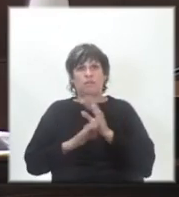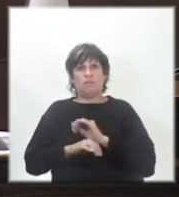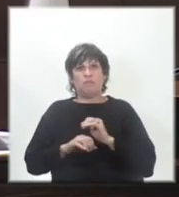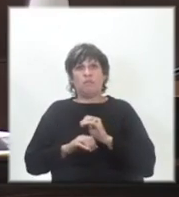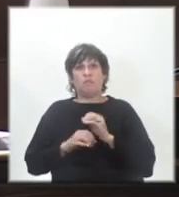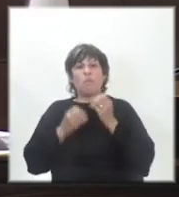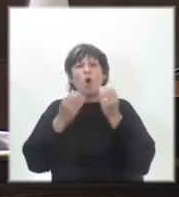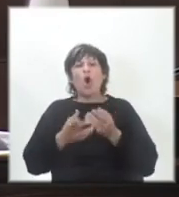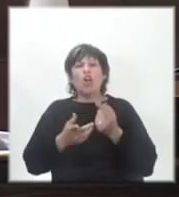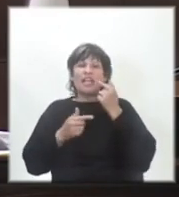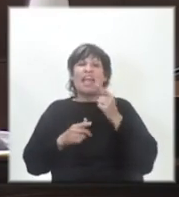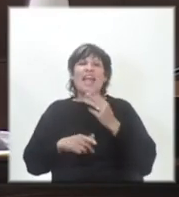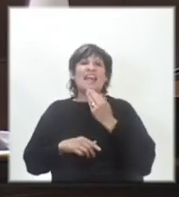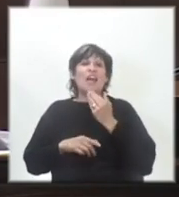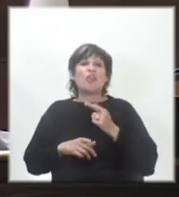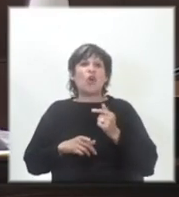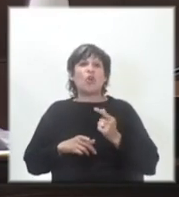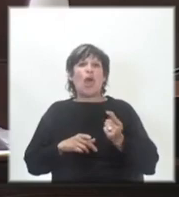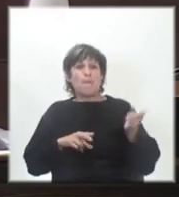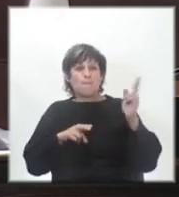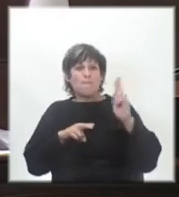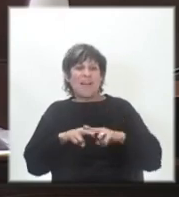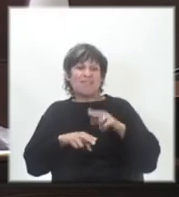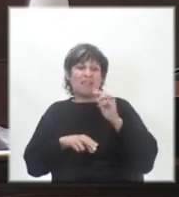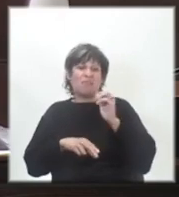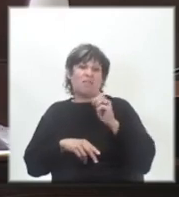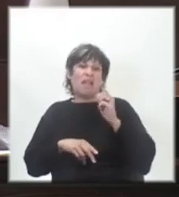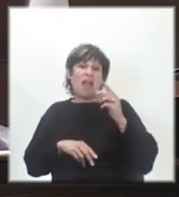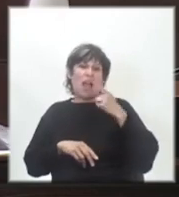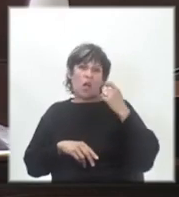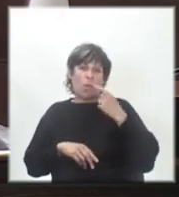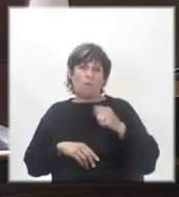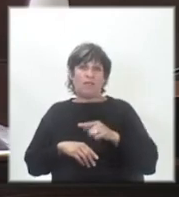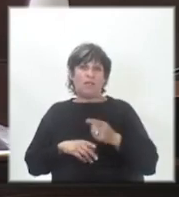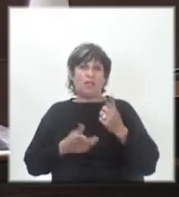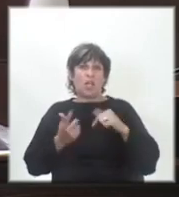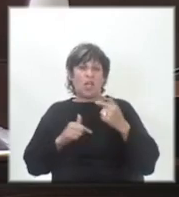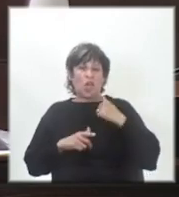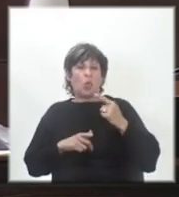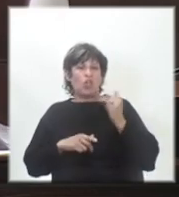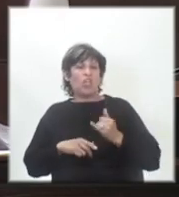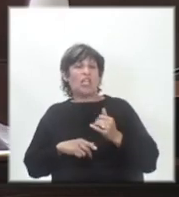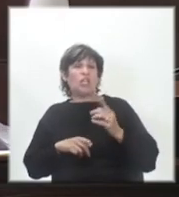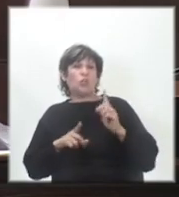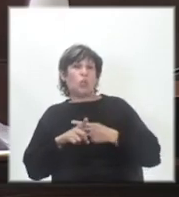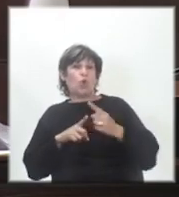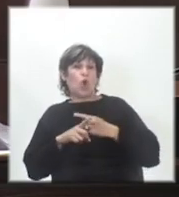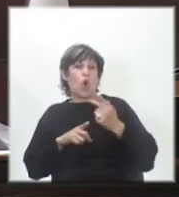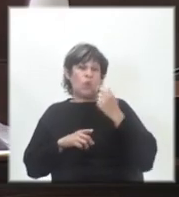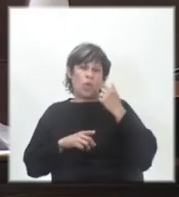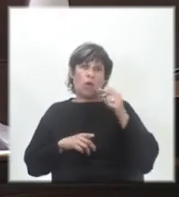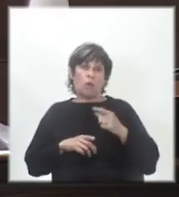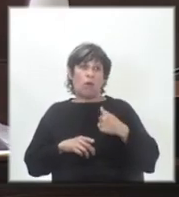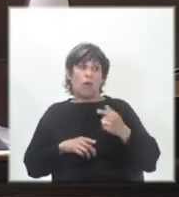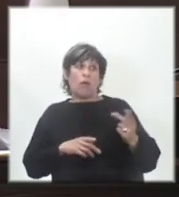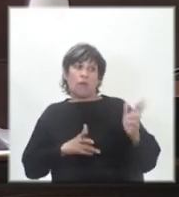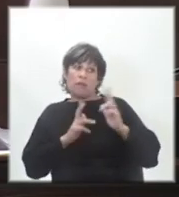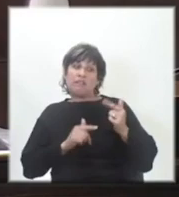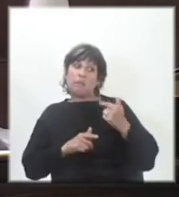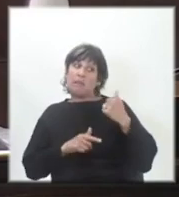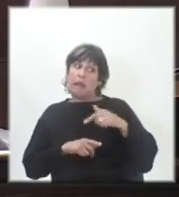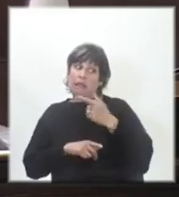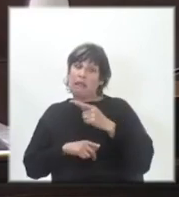¿Por qué las dudas matan al hombre? Es como cuando tenés un novio y te empiezan a decir, mirá que anda con otra.